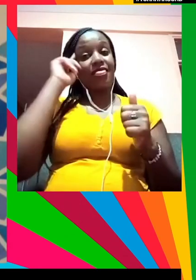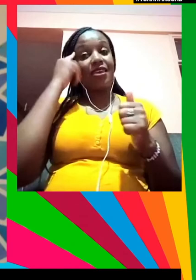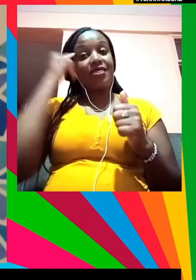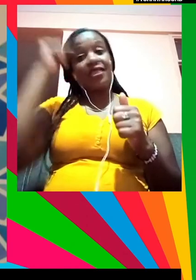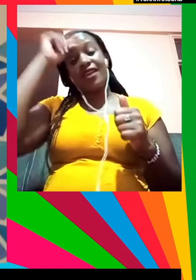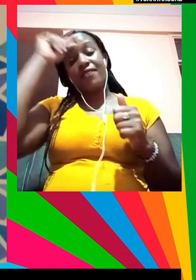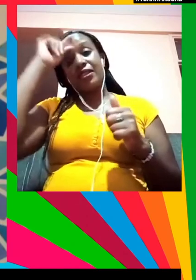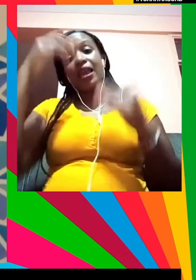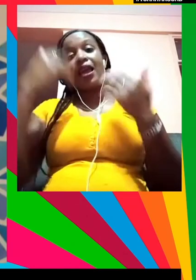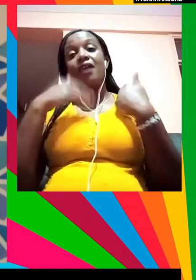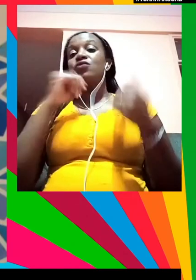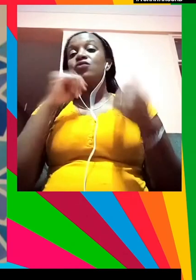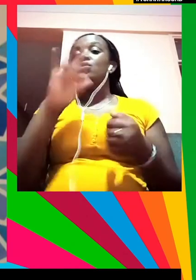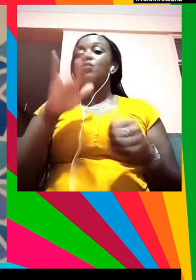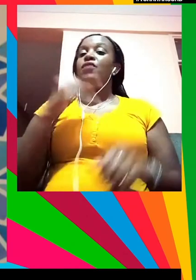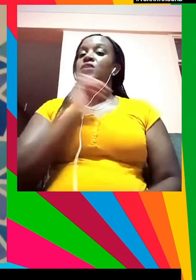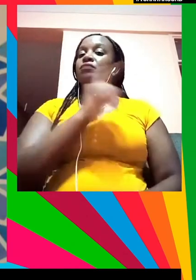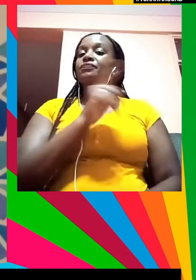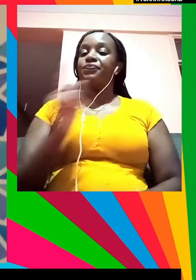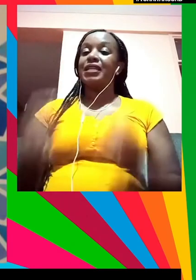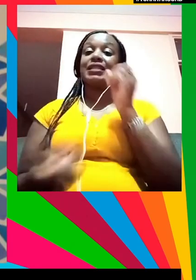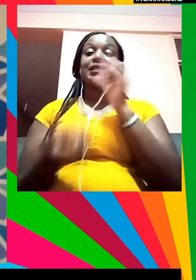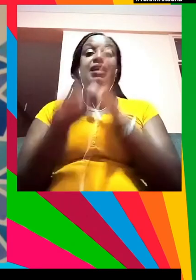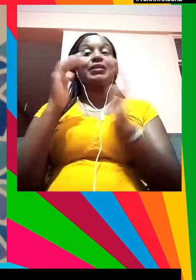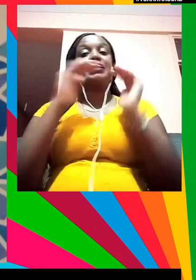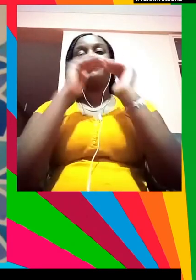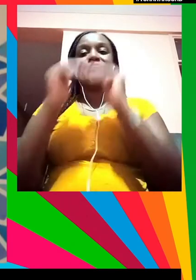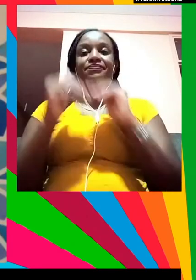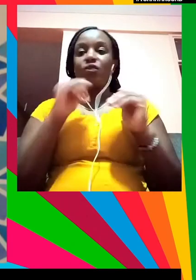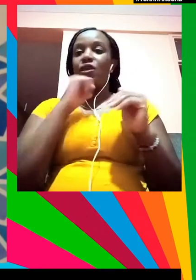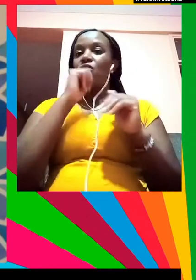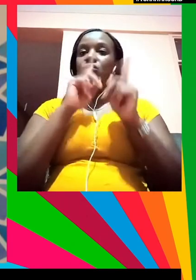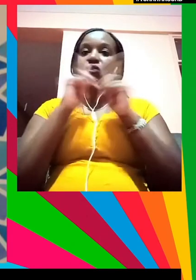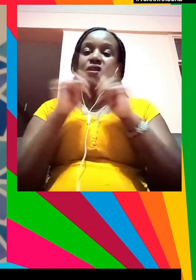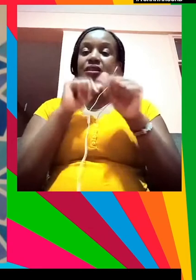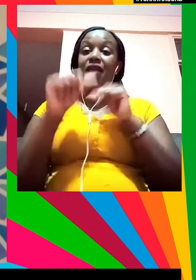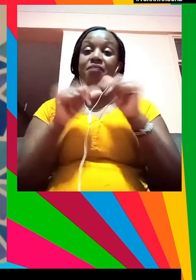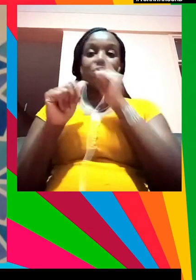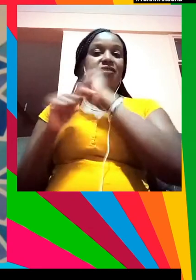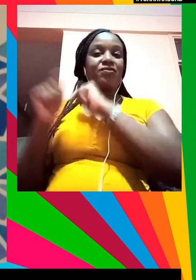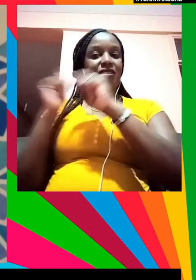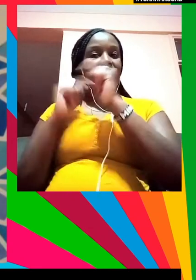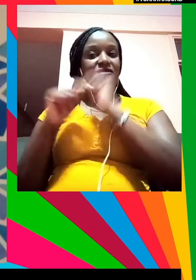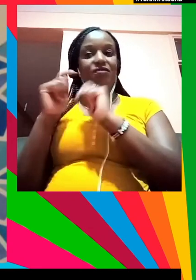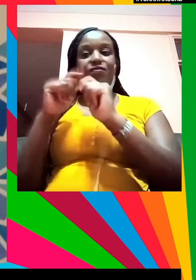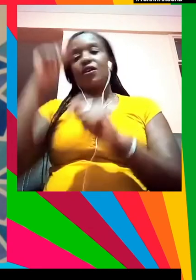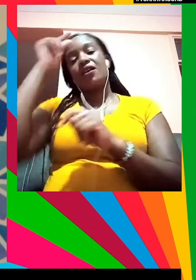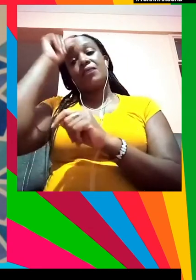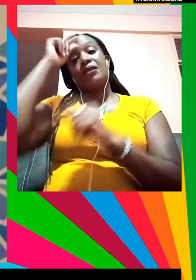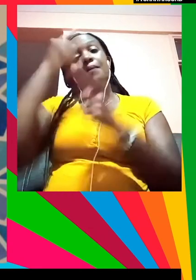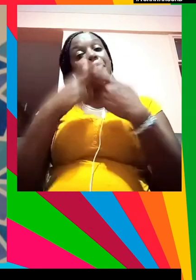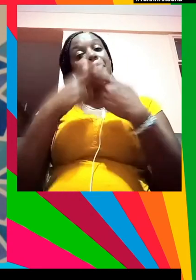y esto incluye democracias establecidas no solo a gobiernos más represores pero